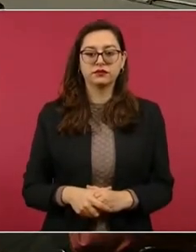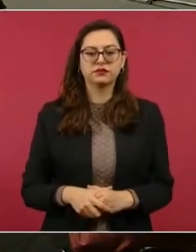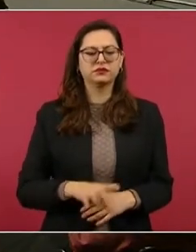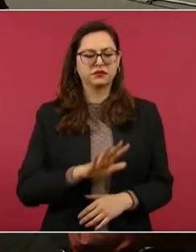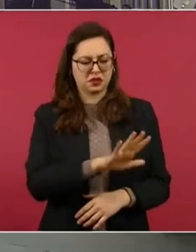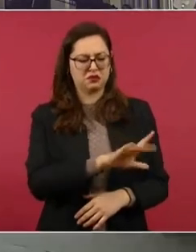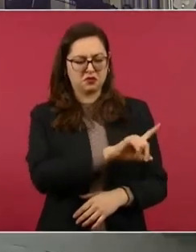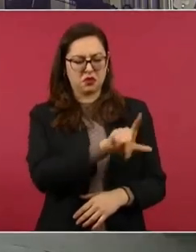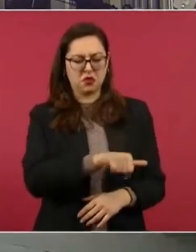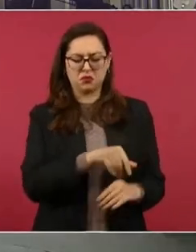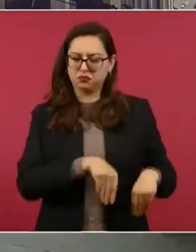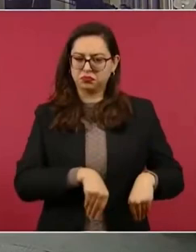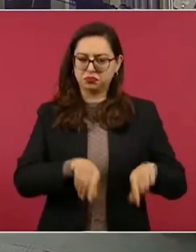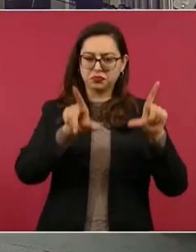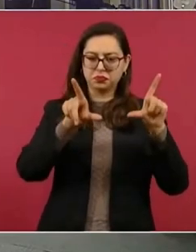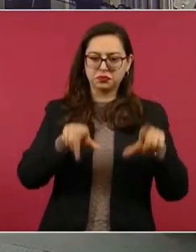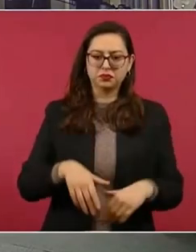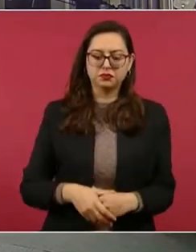dejamos para después